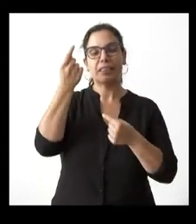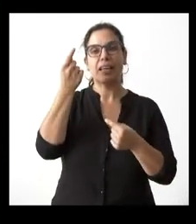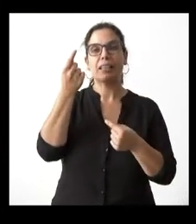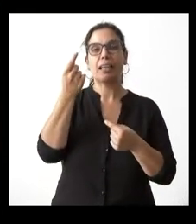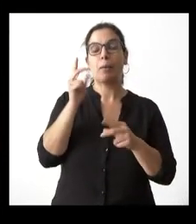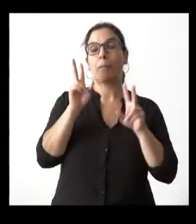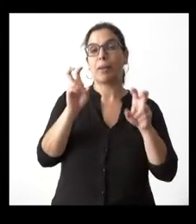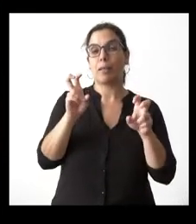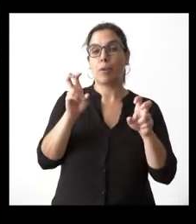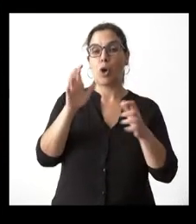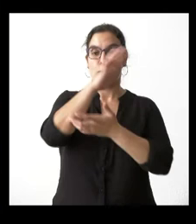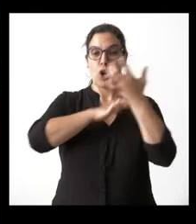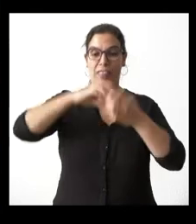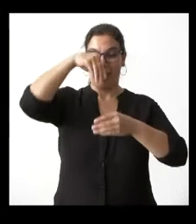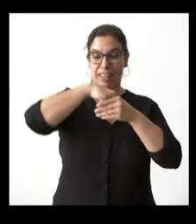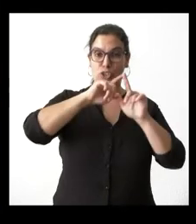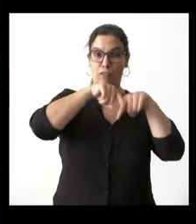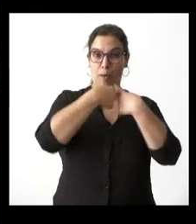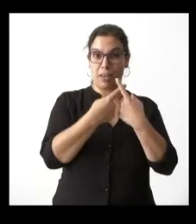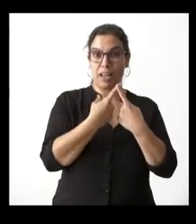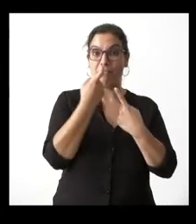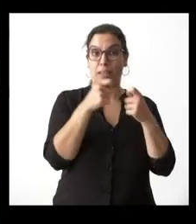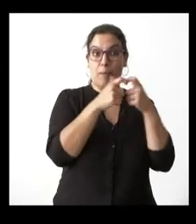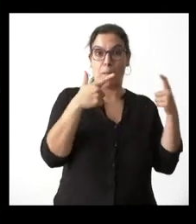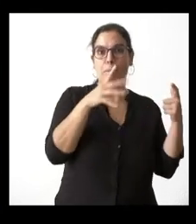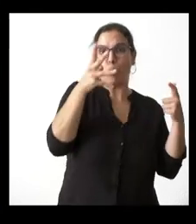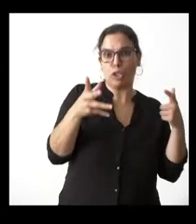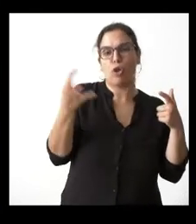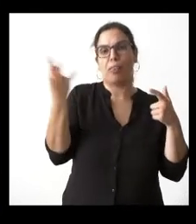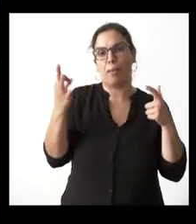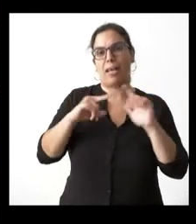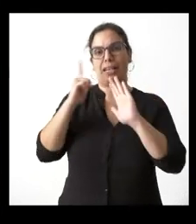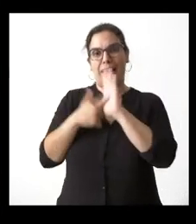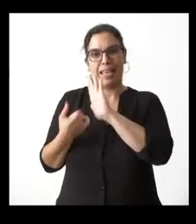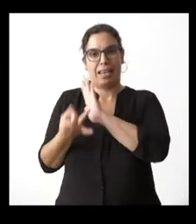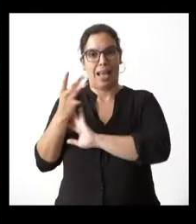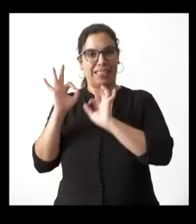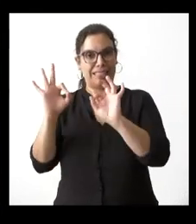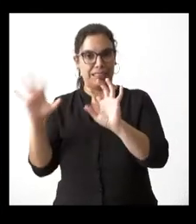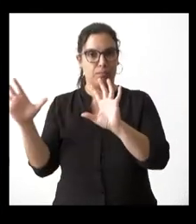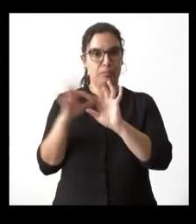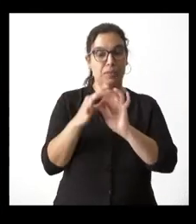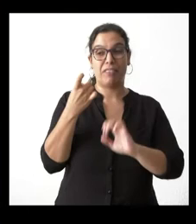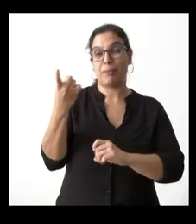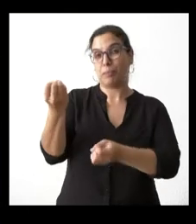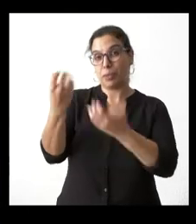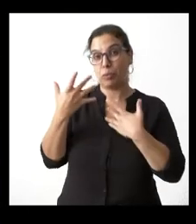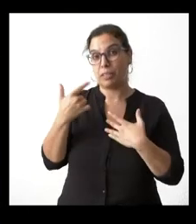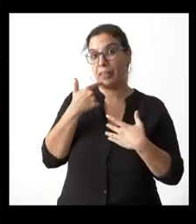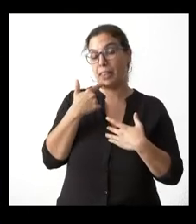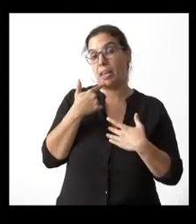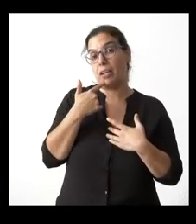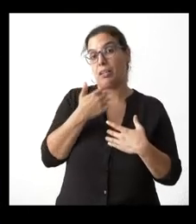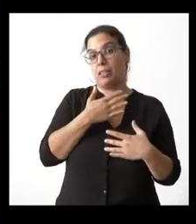violencia entre familiares que justificaría la creación de una ley al respecto se quedó de trasladar esos datos de hacerlos públicos y